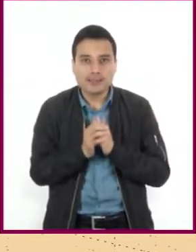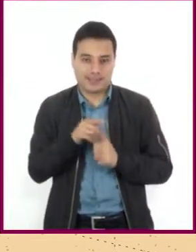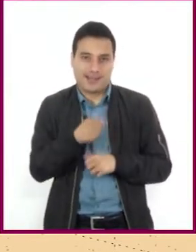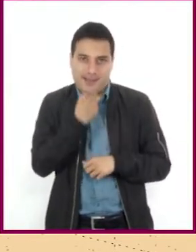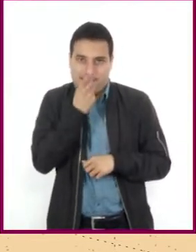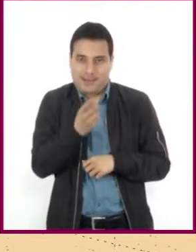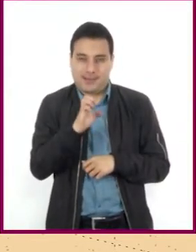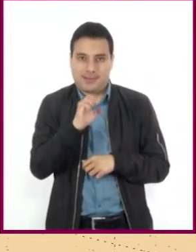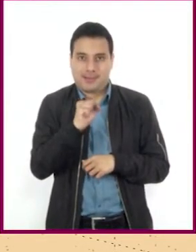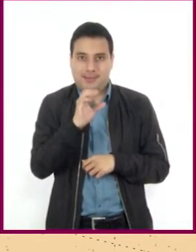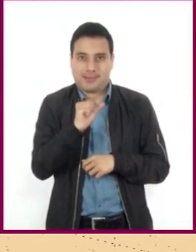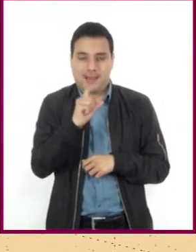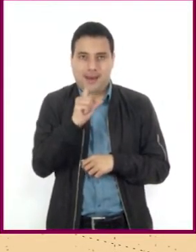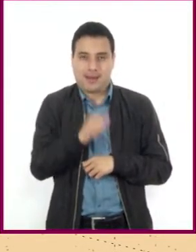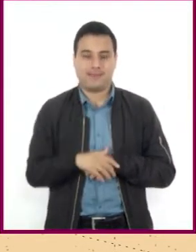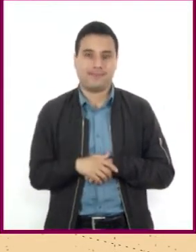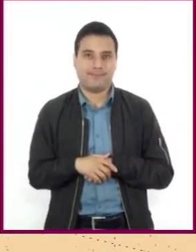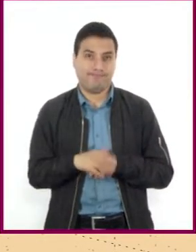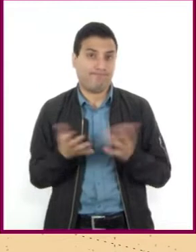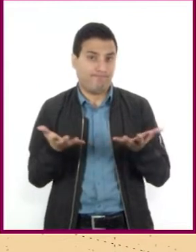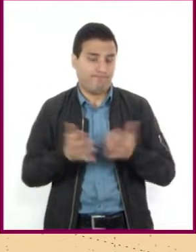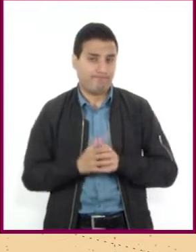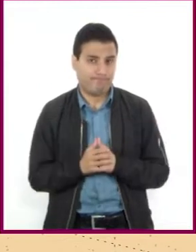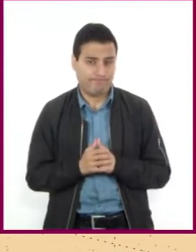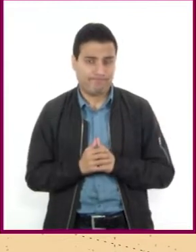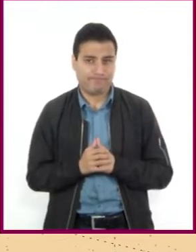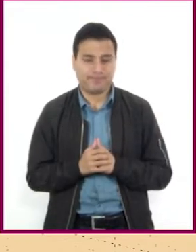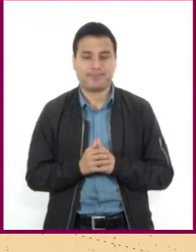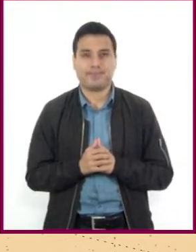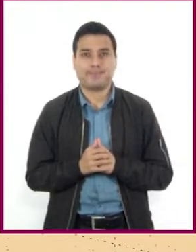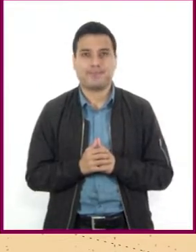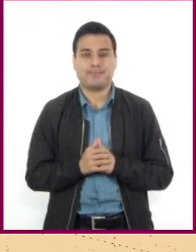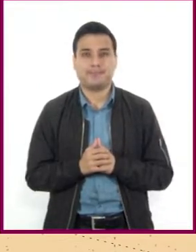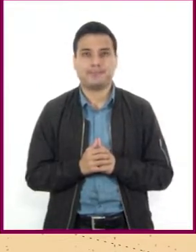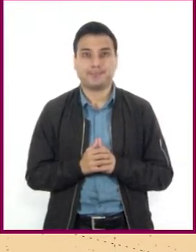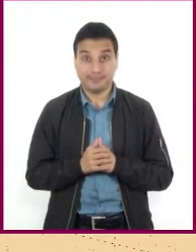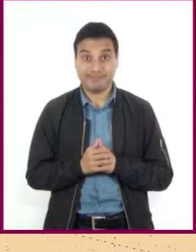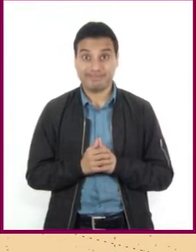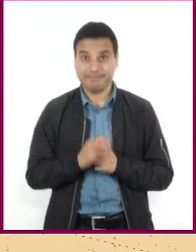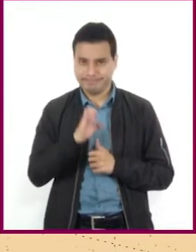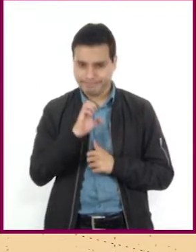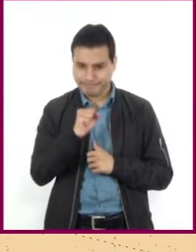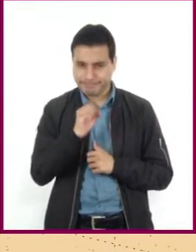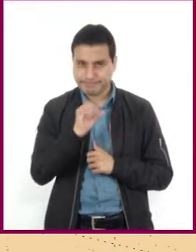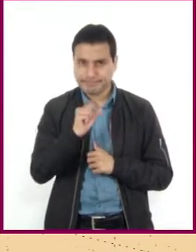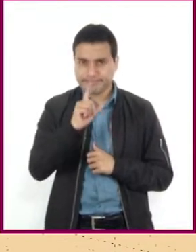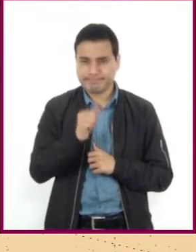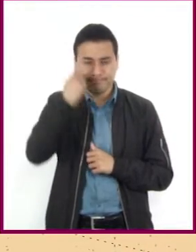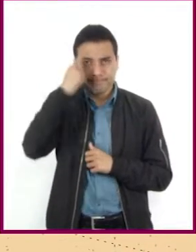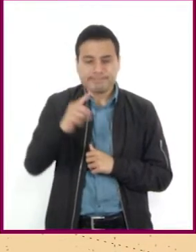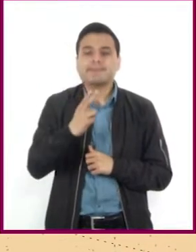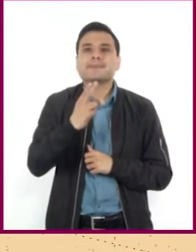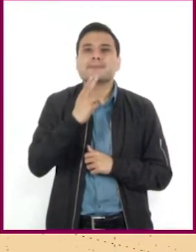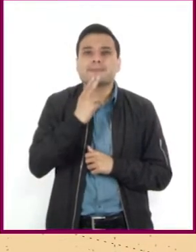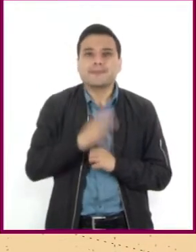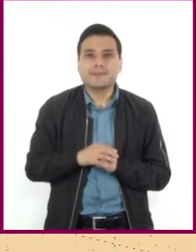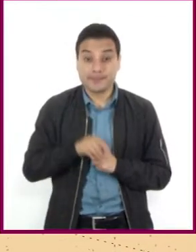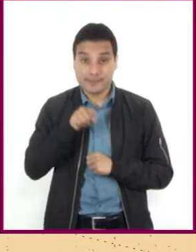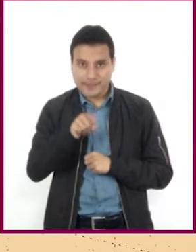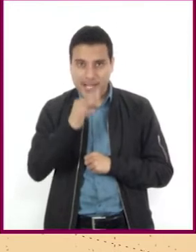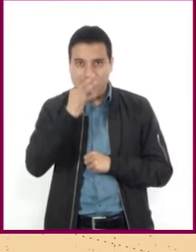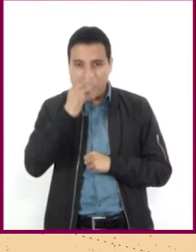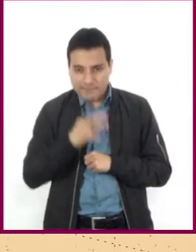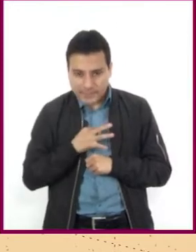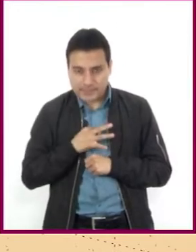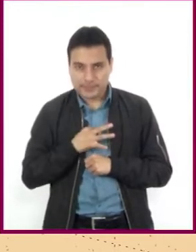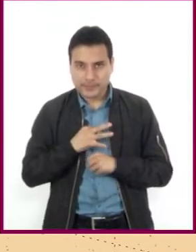mapa un lugar en diversos tamaños y niveles de detalle. A través de ella podemos saber cuánto se redujo o cuánto se